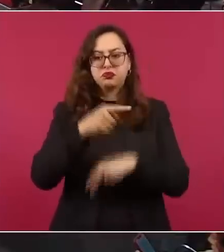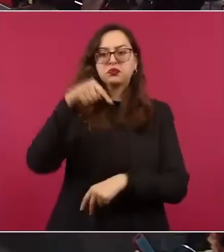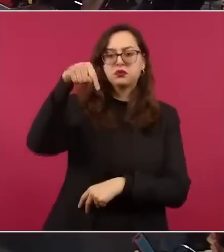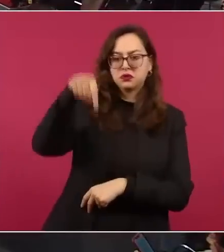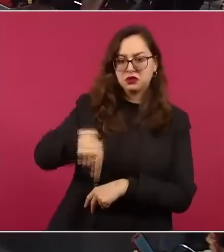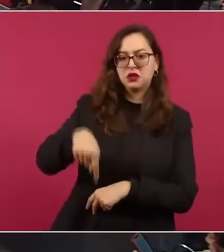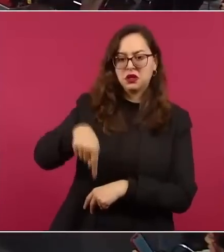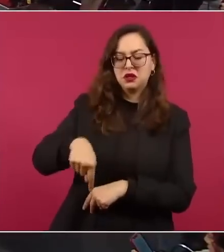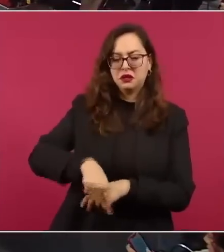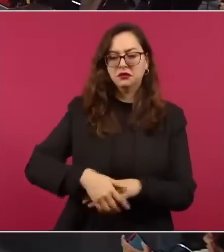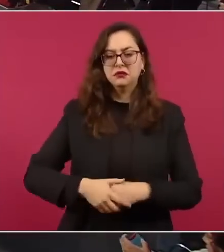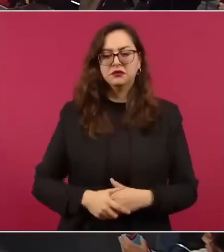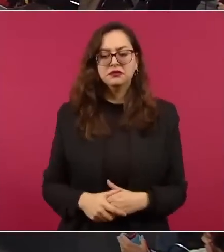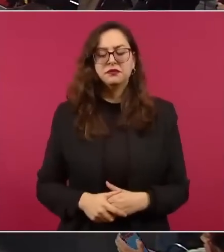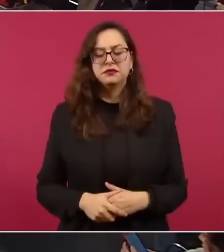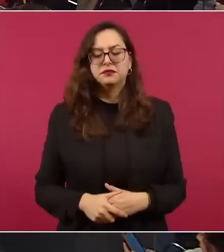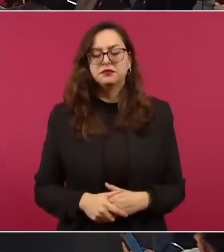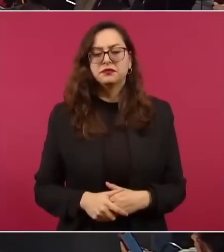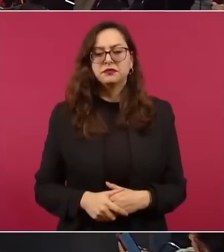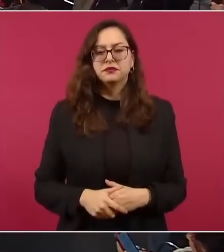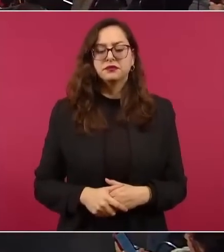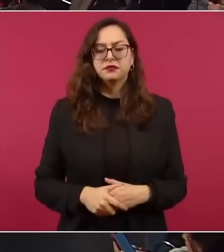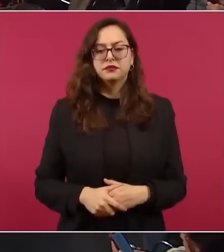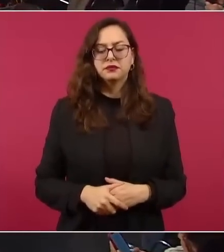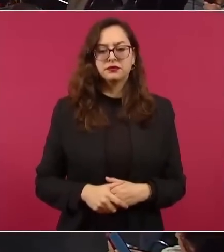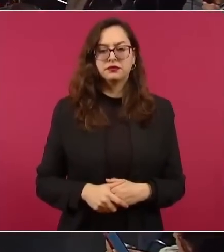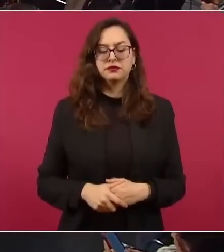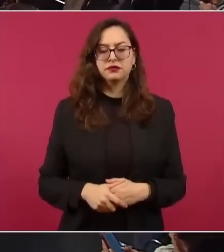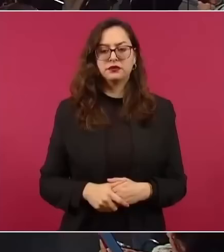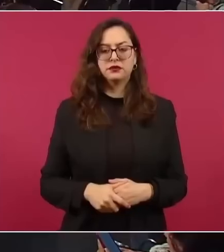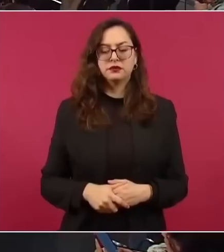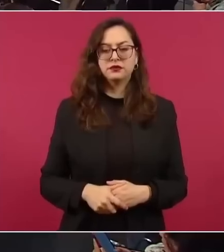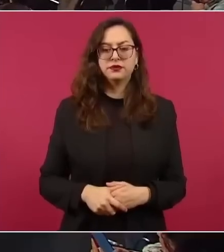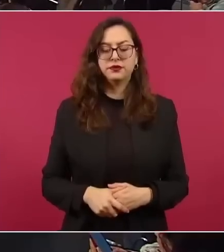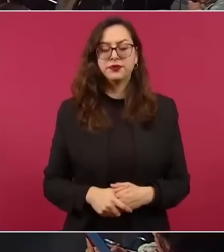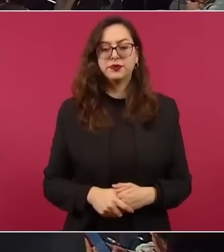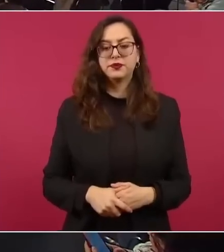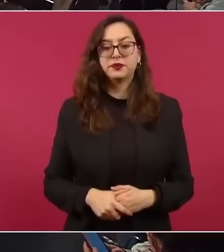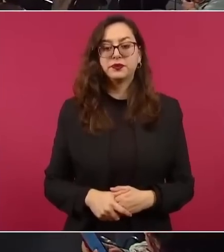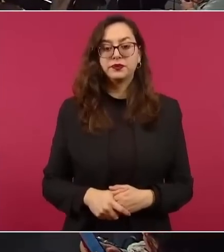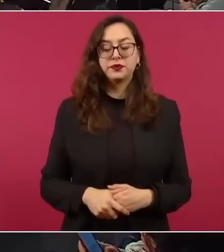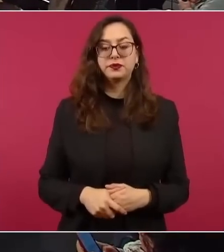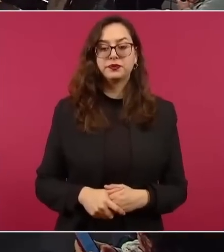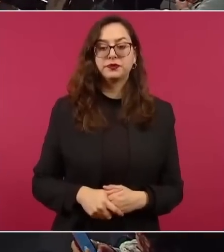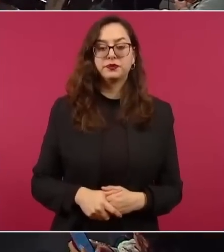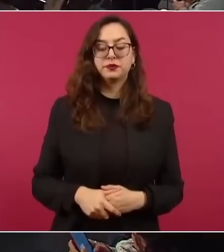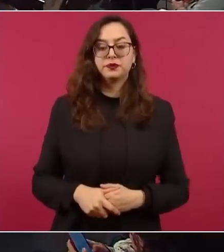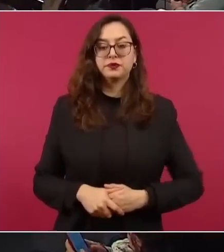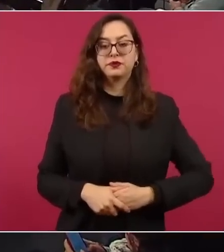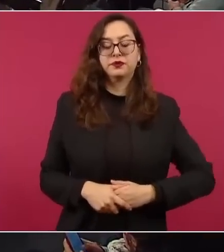les